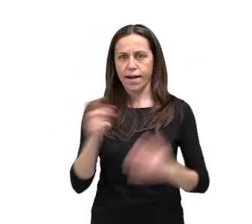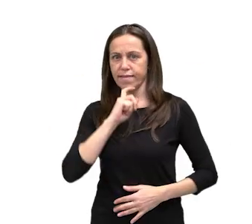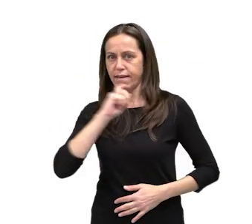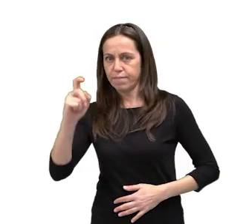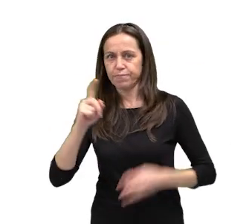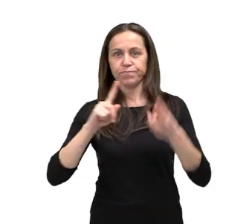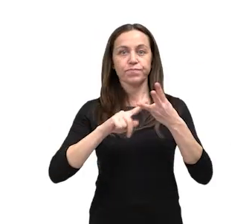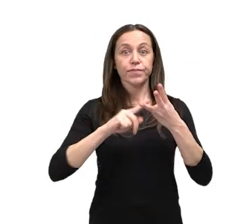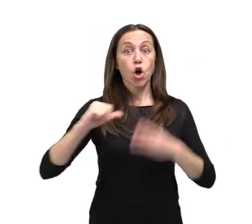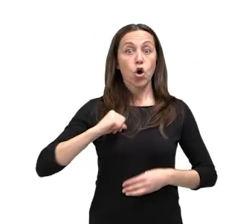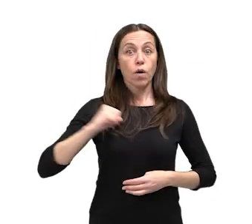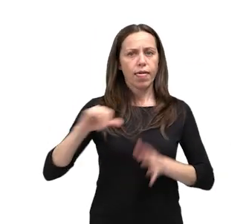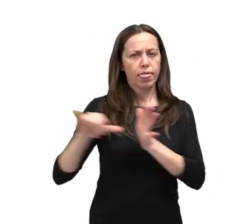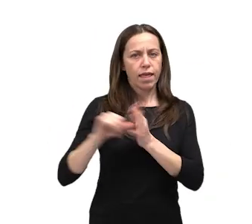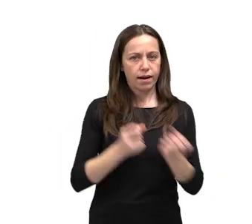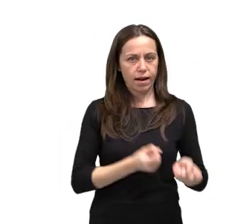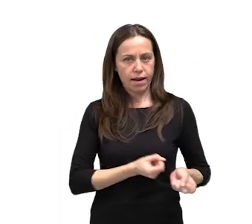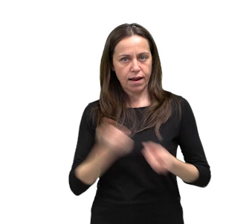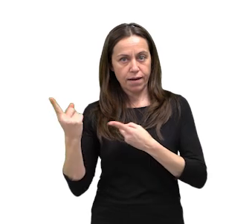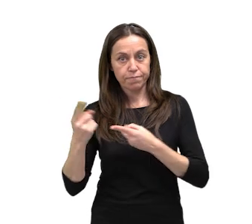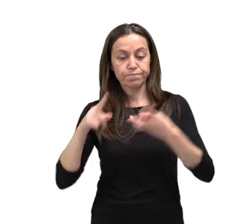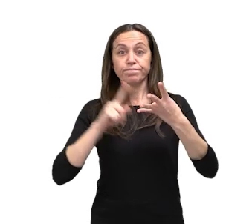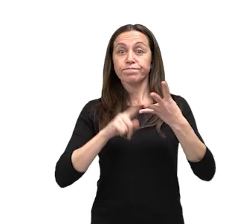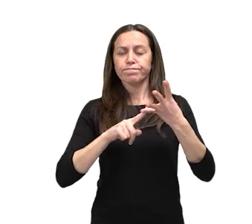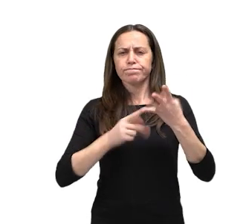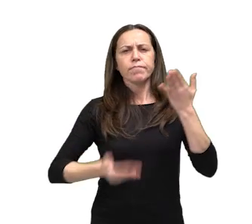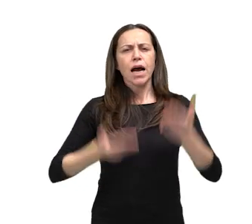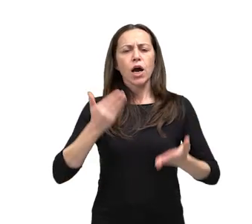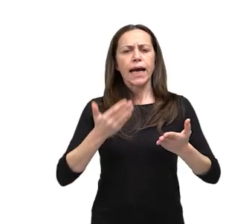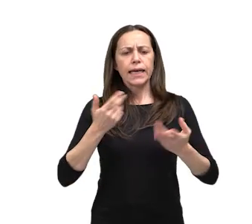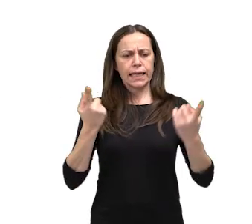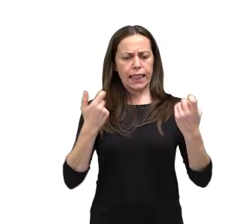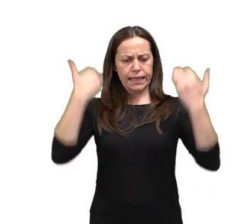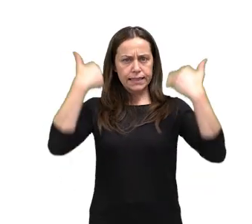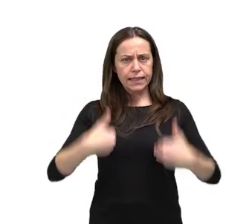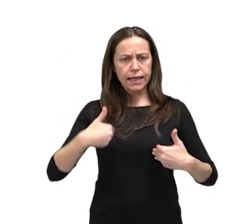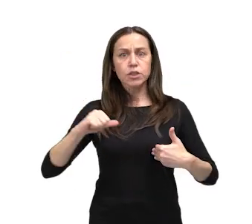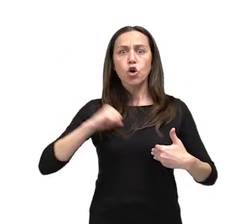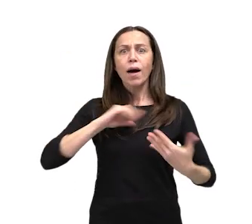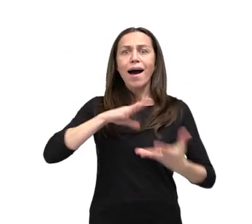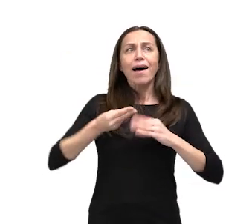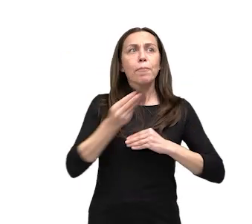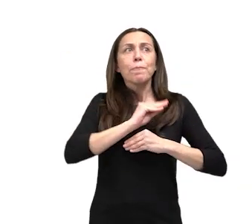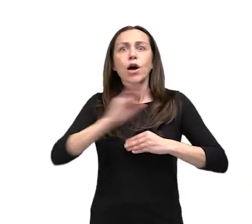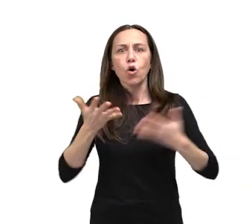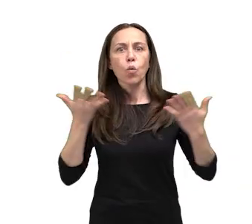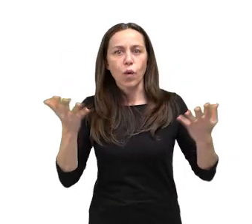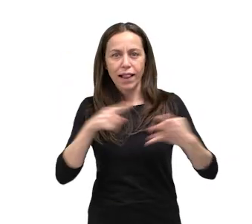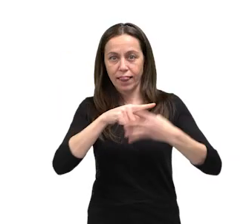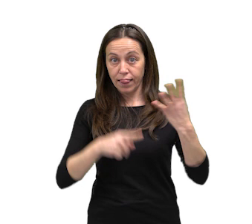Traslado ao centro máis próximo Continuidade no hospital máis aceitado ás súas necesidades.